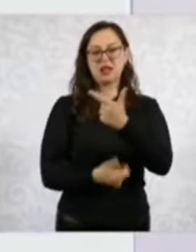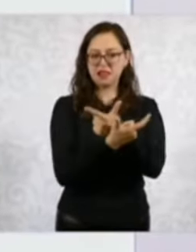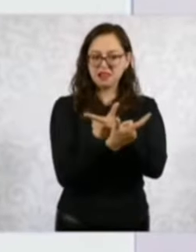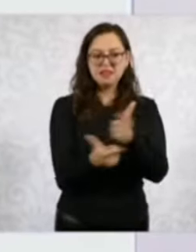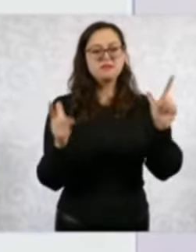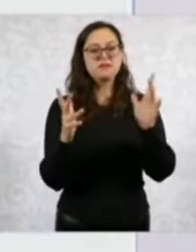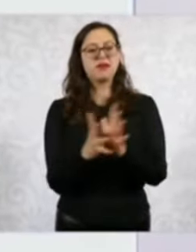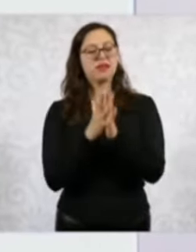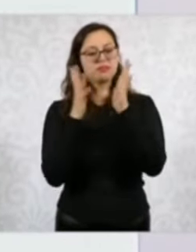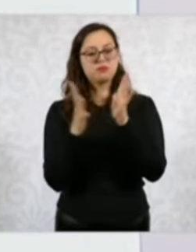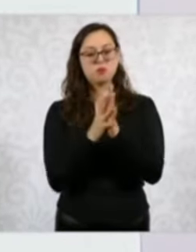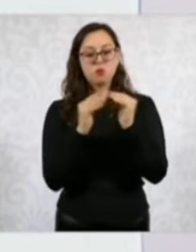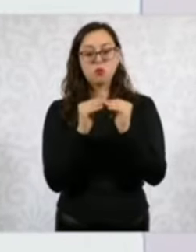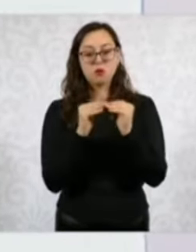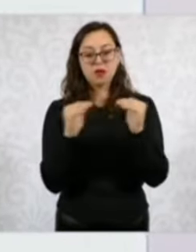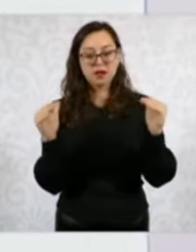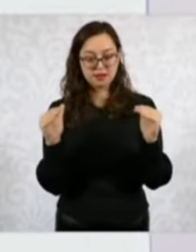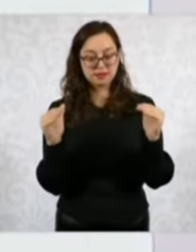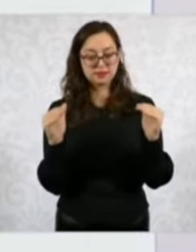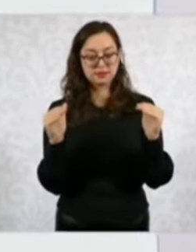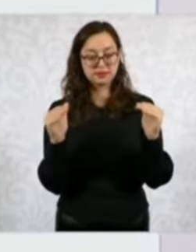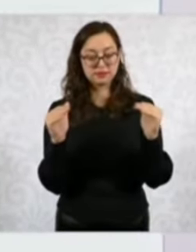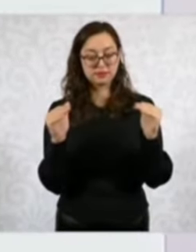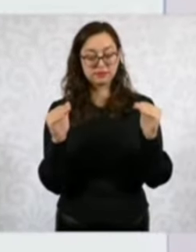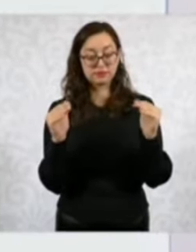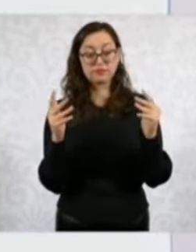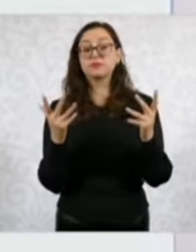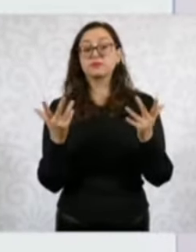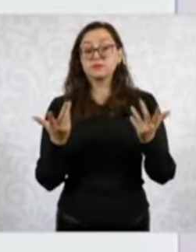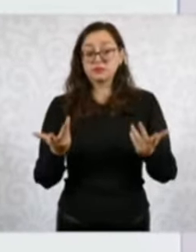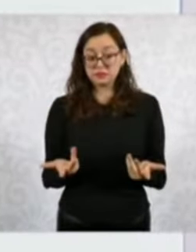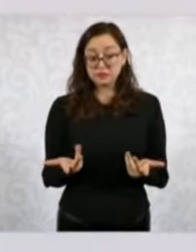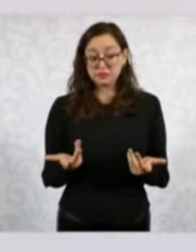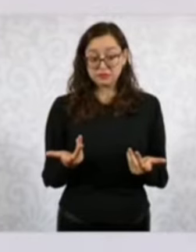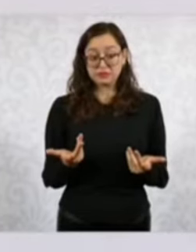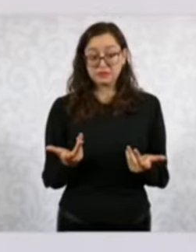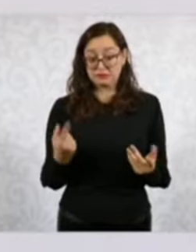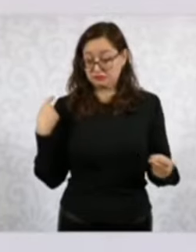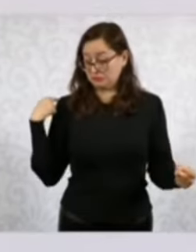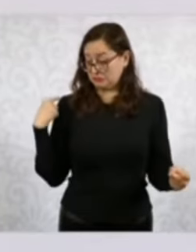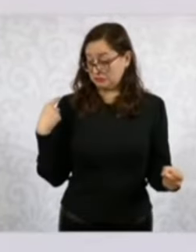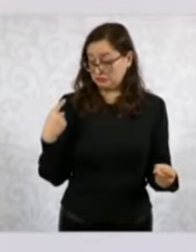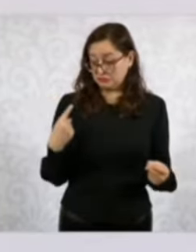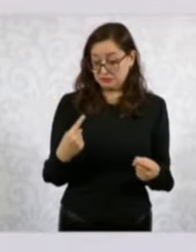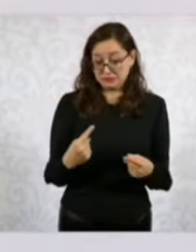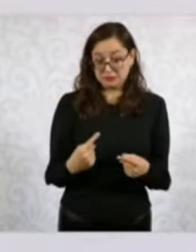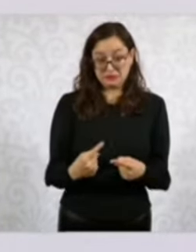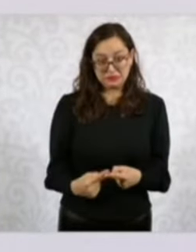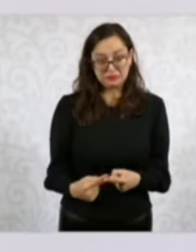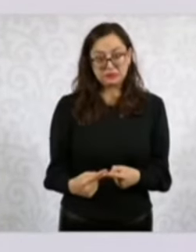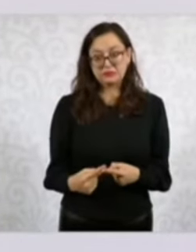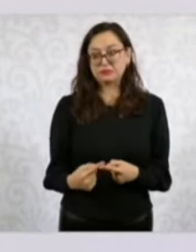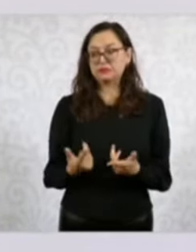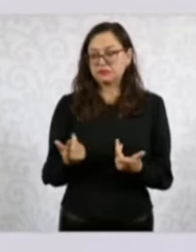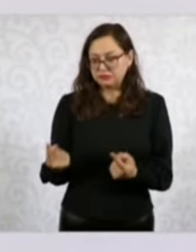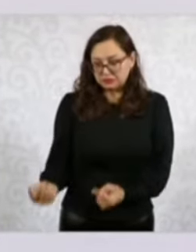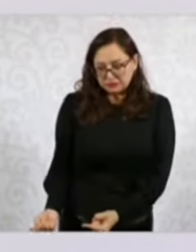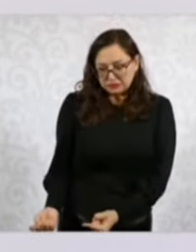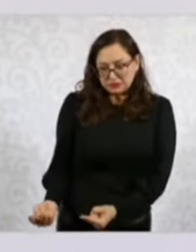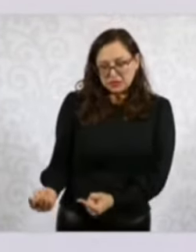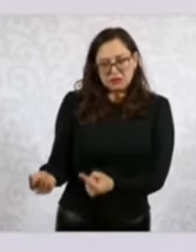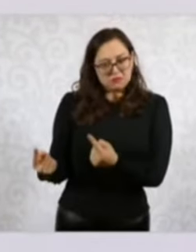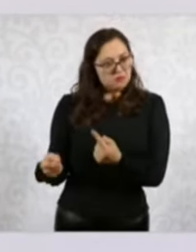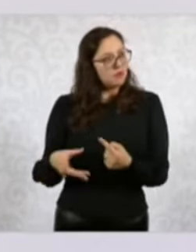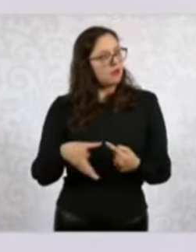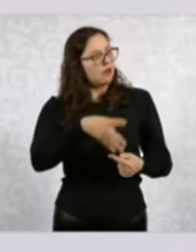Parte de quienes recogieron, y han venido recogiendo desde entonces, ese mensaje, esa